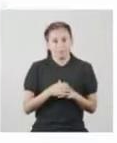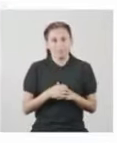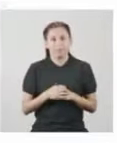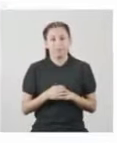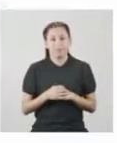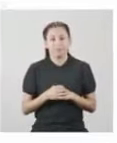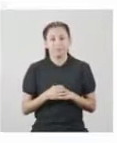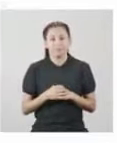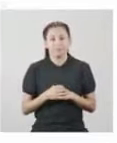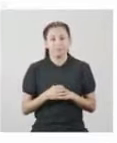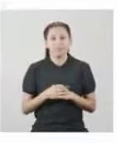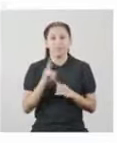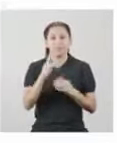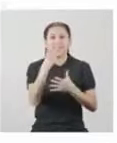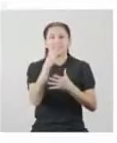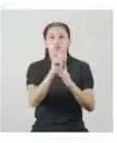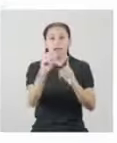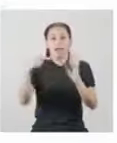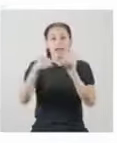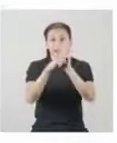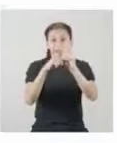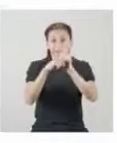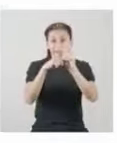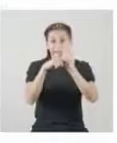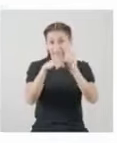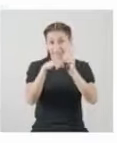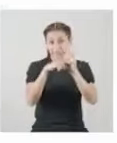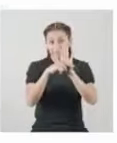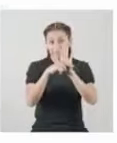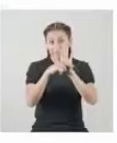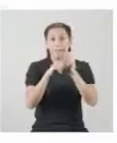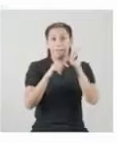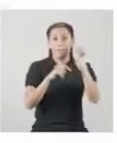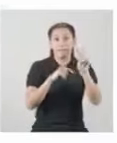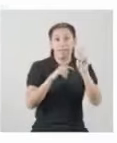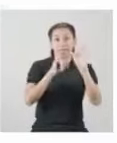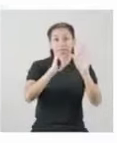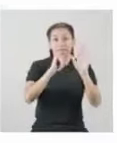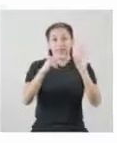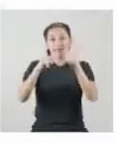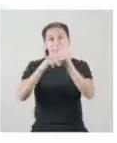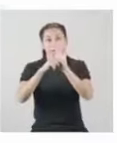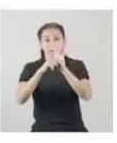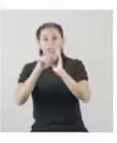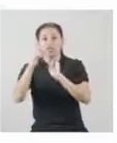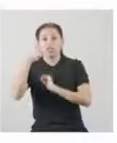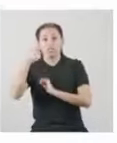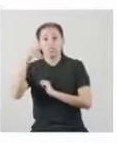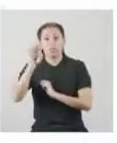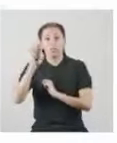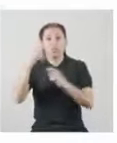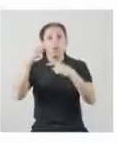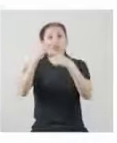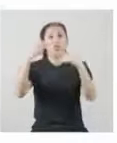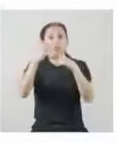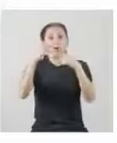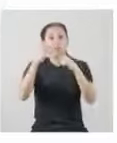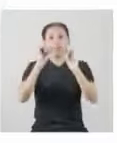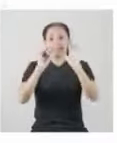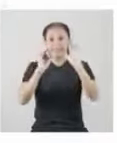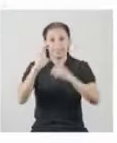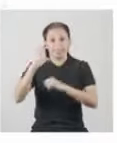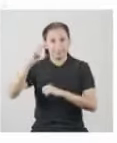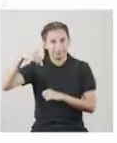Ya sé Se restan estos dos valores Es decir, 26 menos 19 Obteniendo como